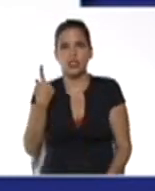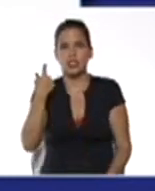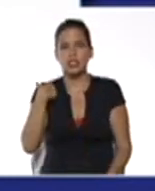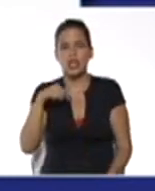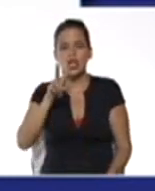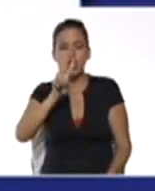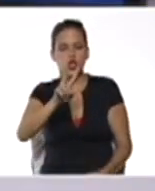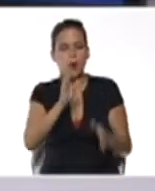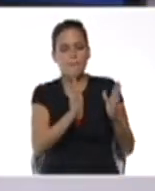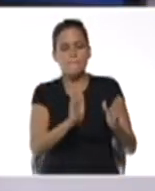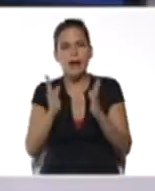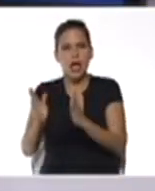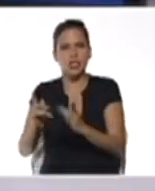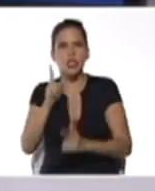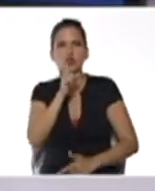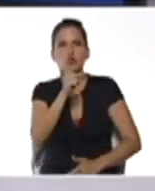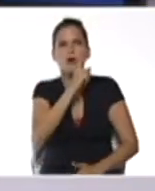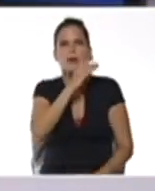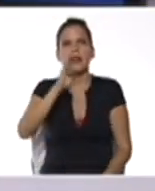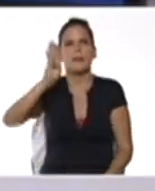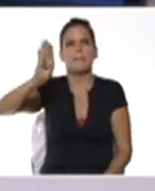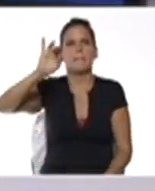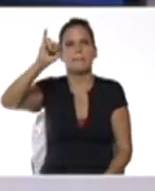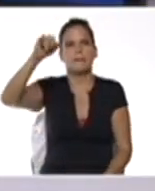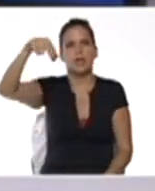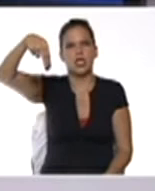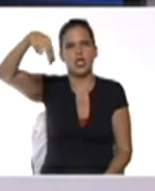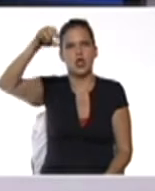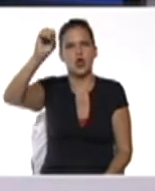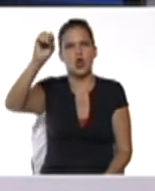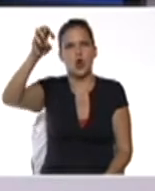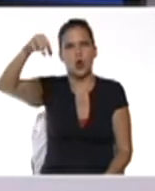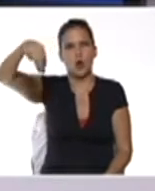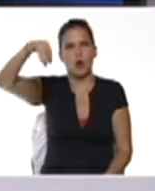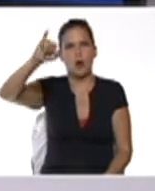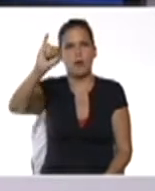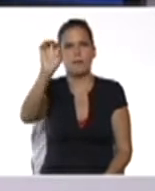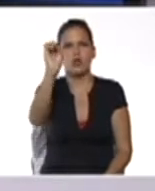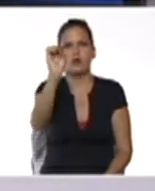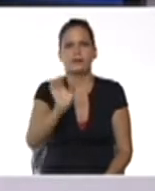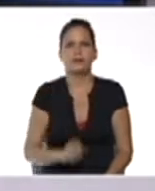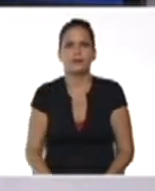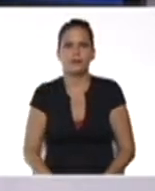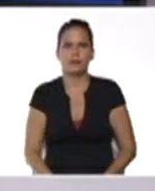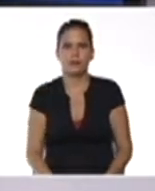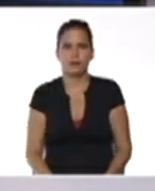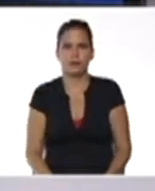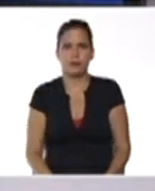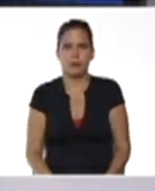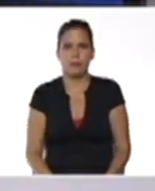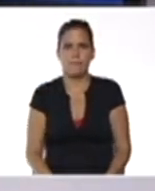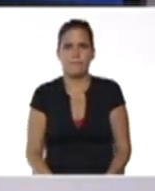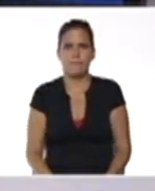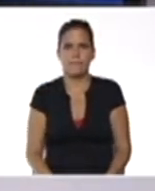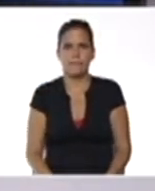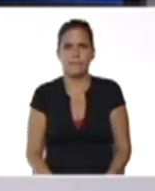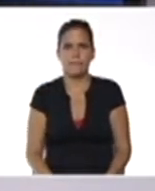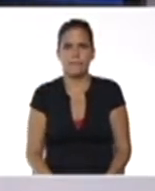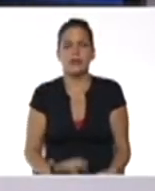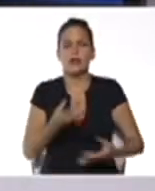se les llama binomio. En el caso de que tuviese un solo término, se les llamaría monomio. Vamos a